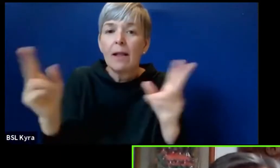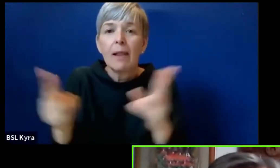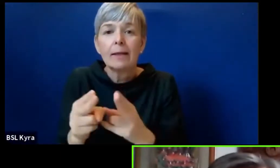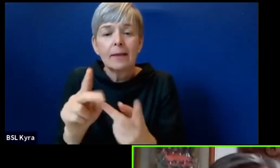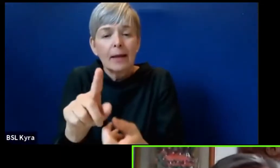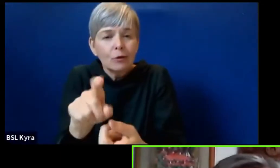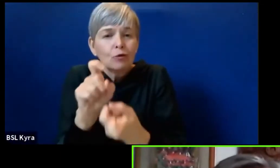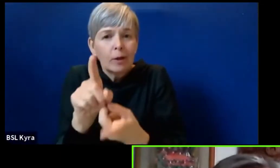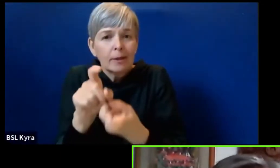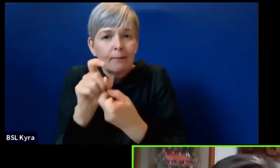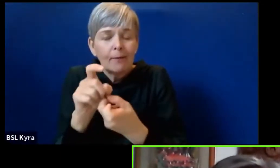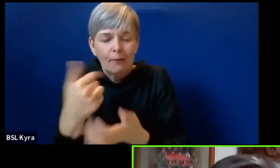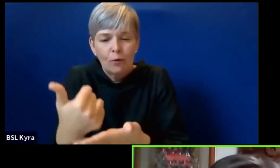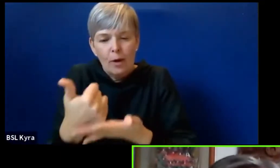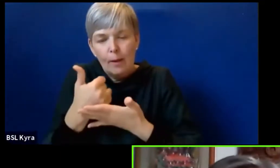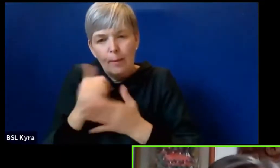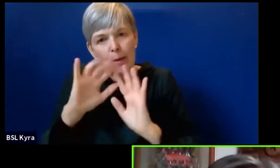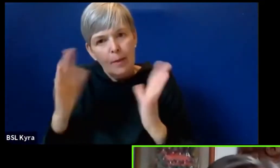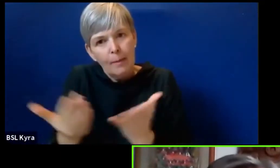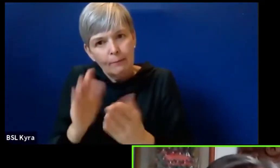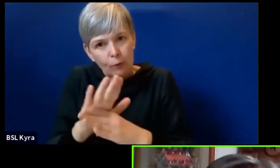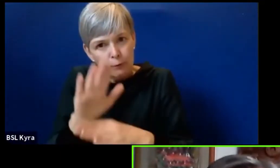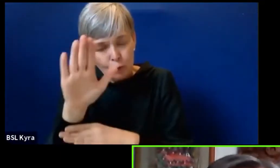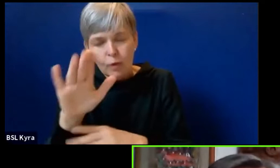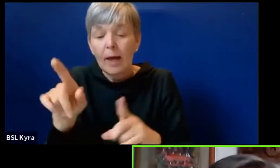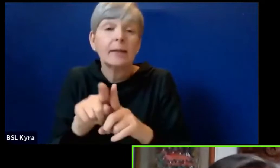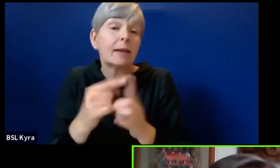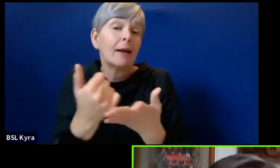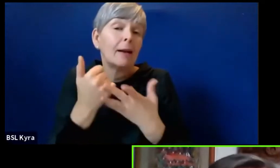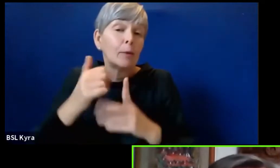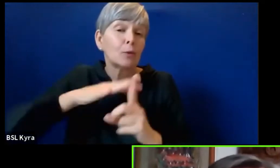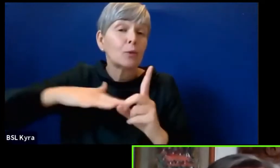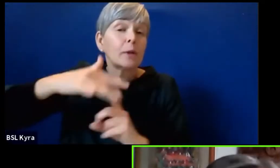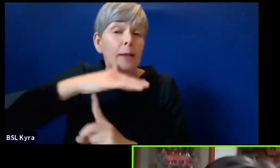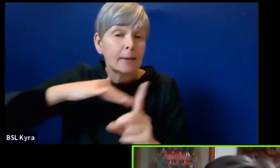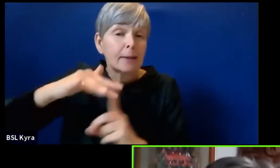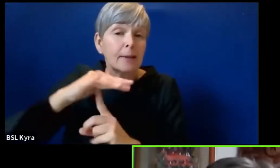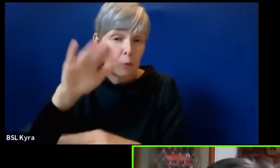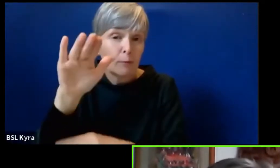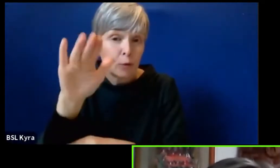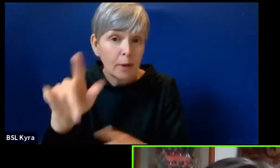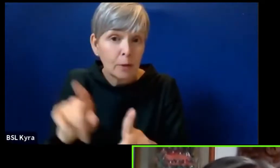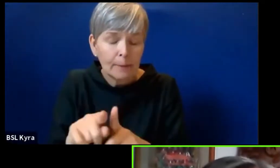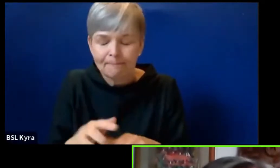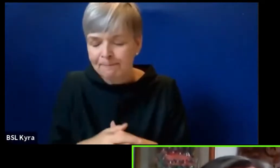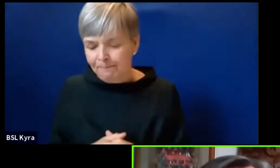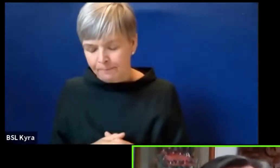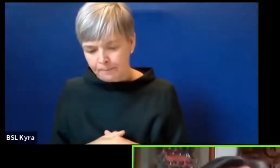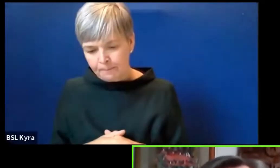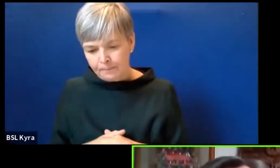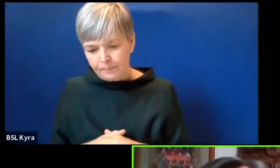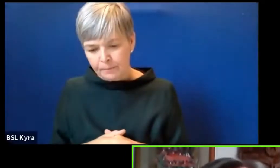Estamos viviendo un momento en que las nuevas políticas climáticas a nivel global están